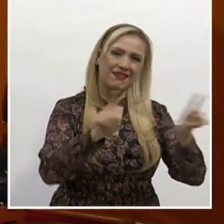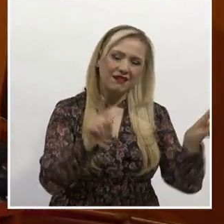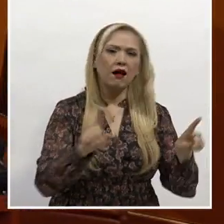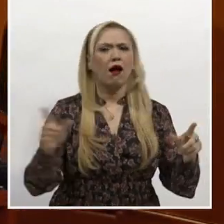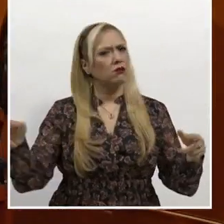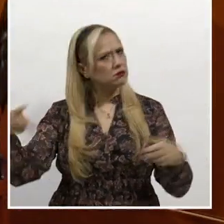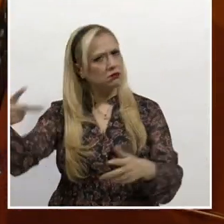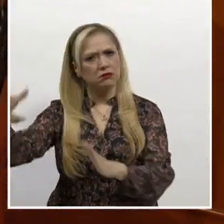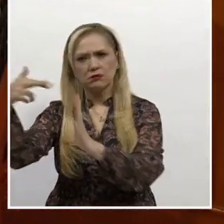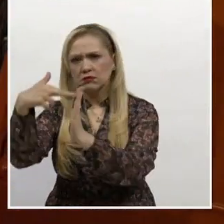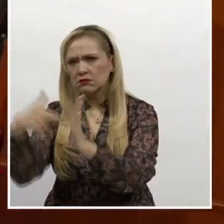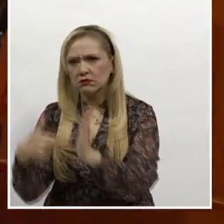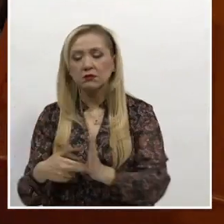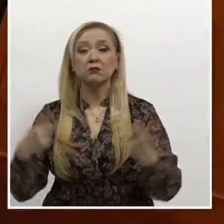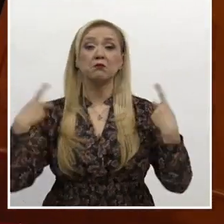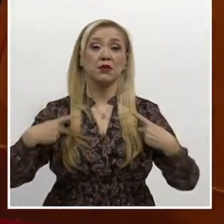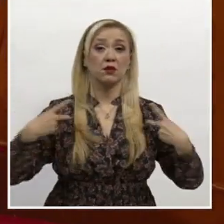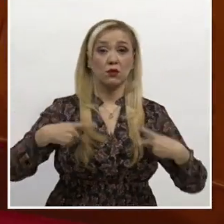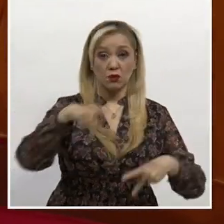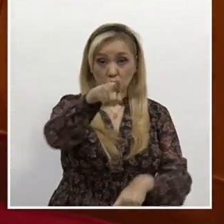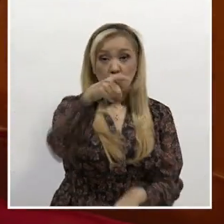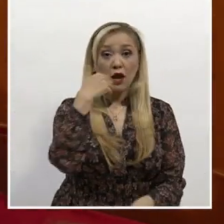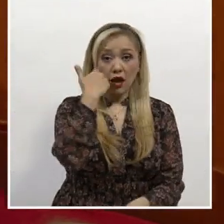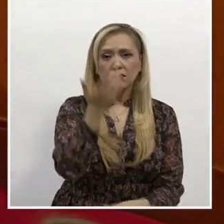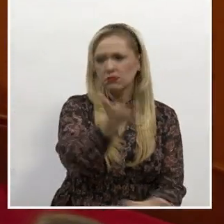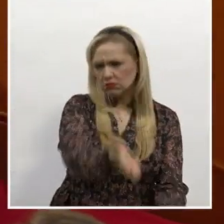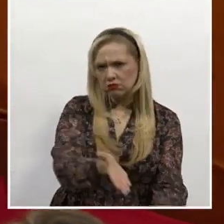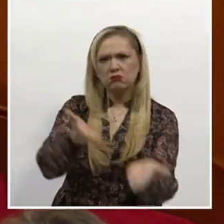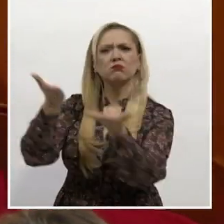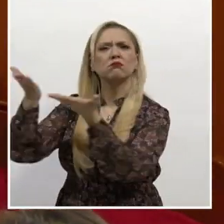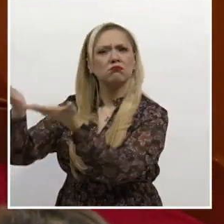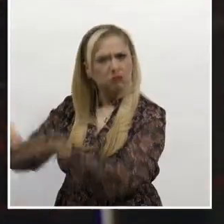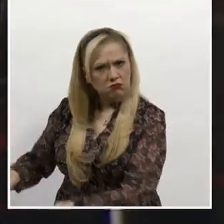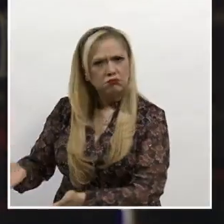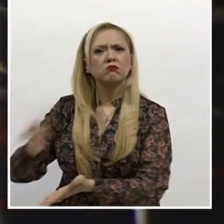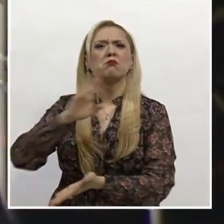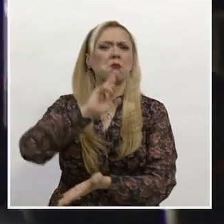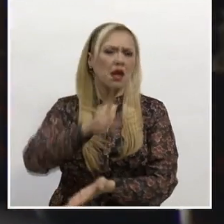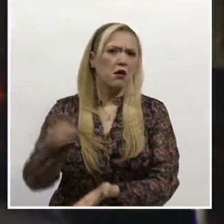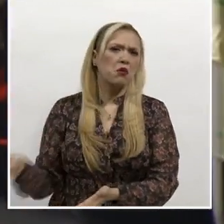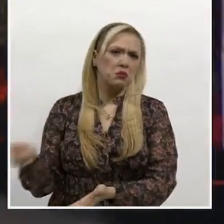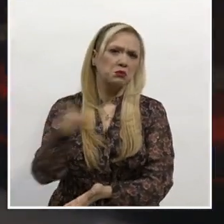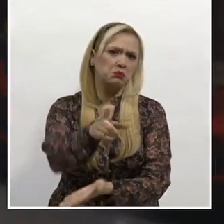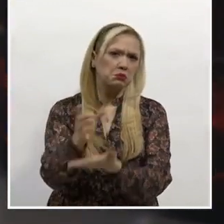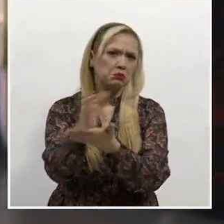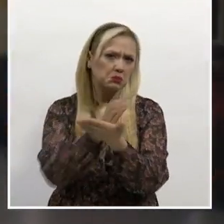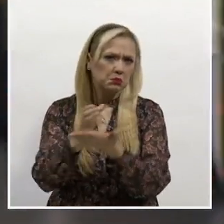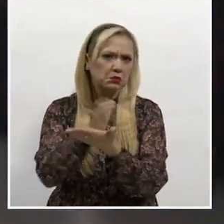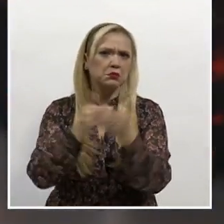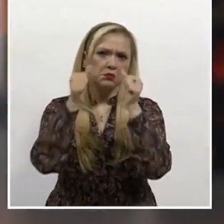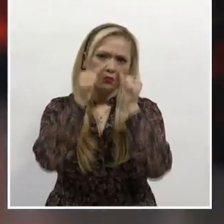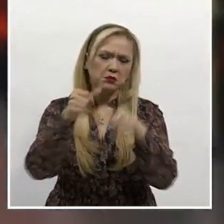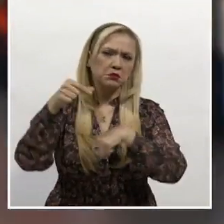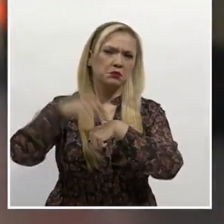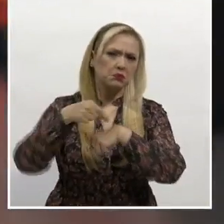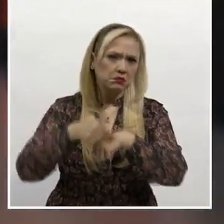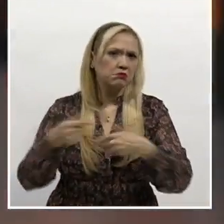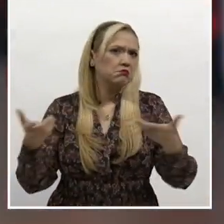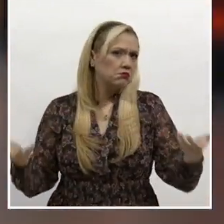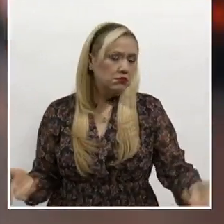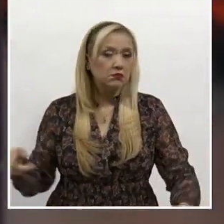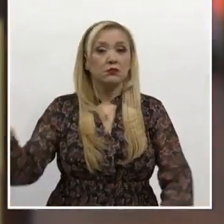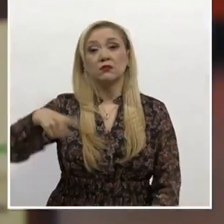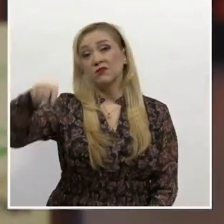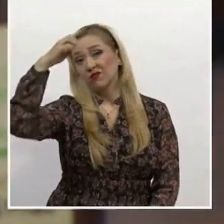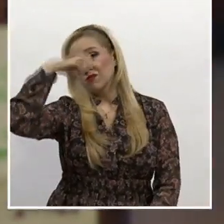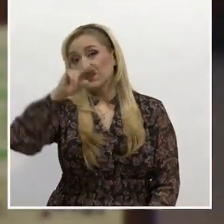existencia permite que las personas acudan a aquel sistema de salud que les parece más pertinente. En los casos de la homeopatía, los especialistas